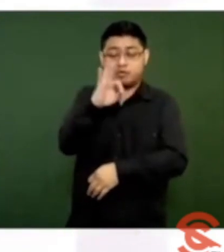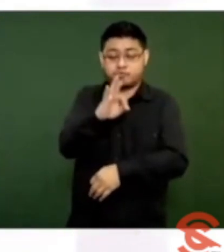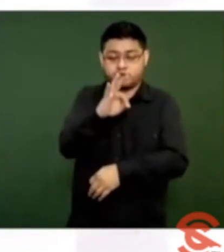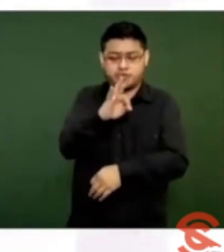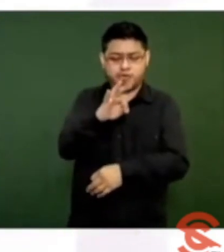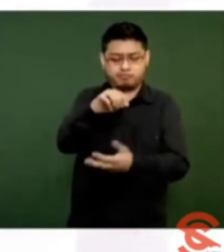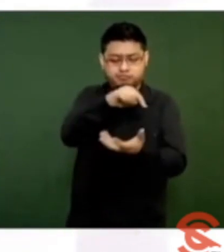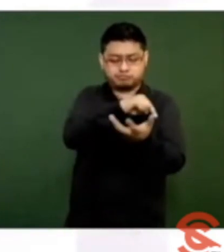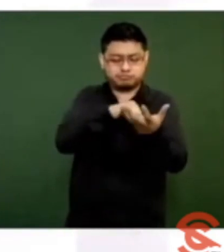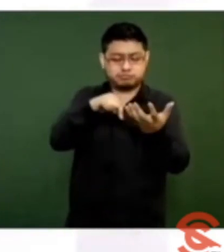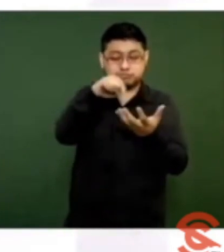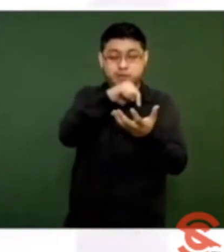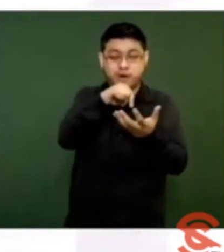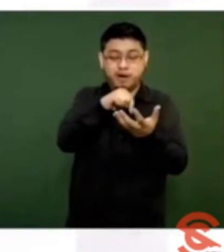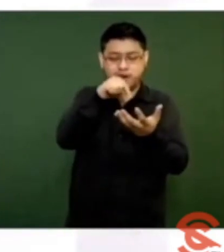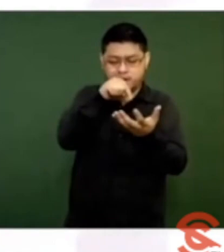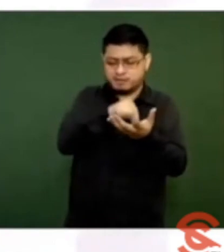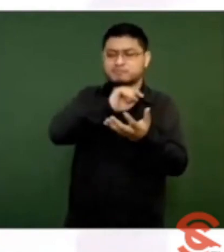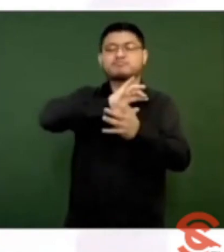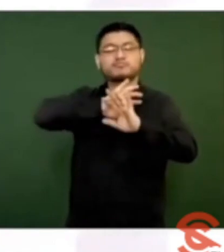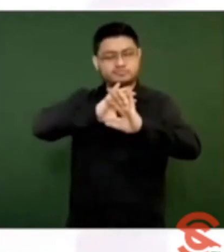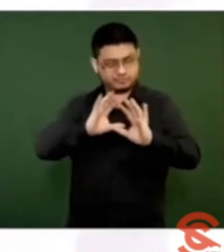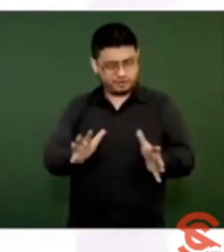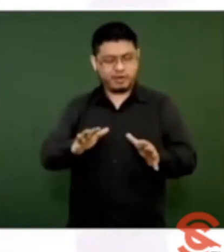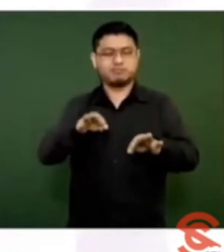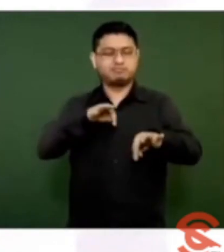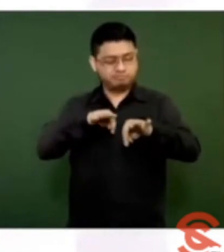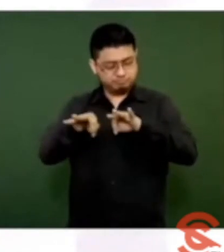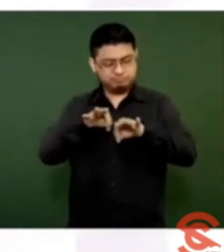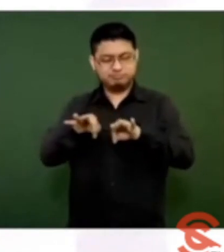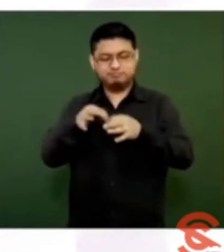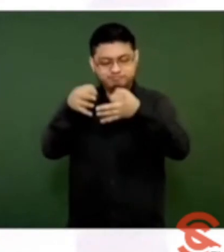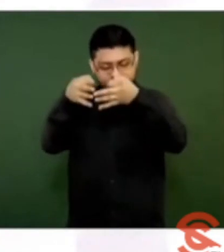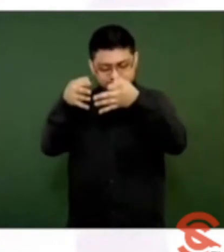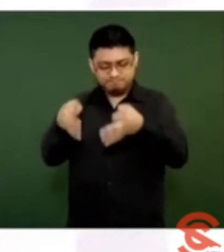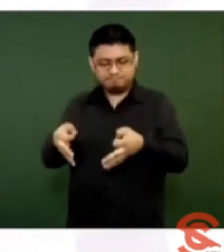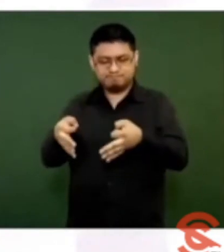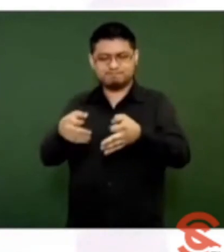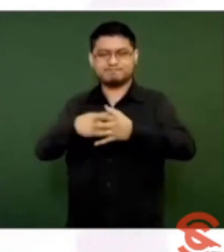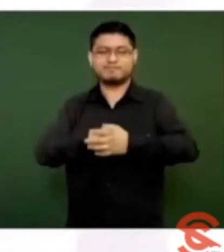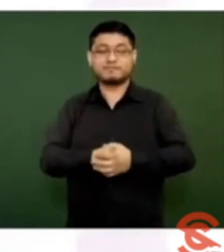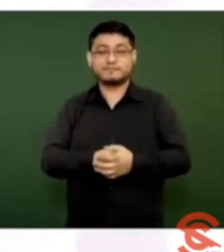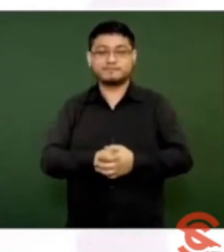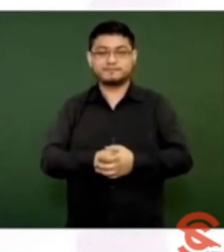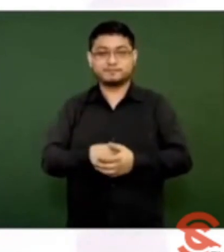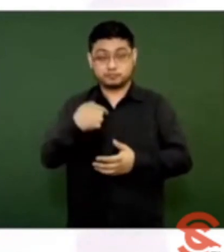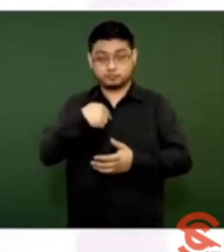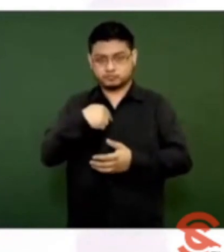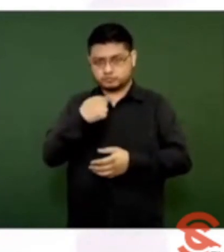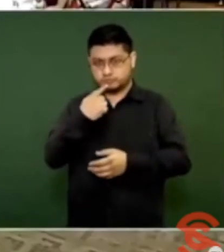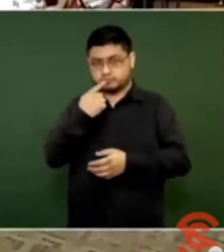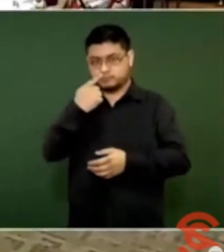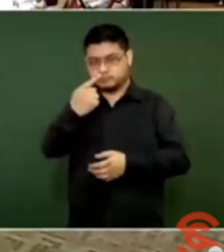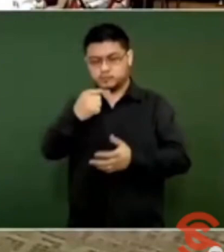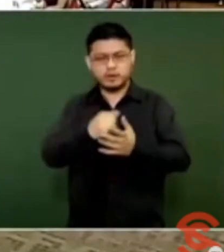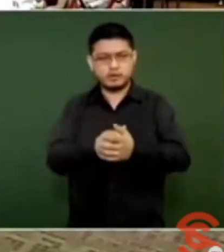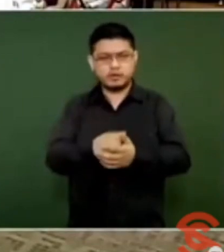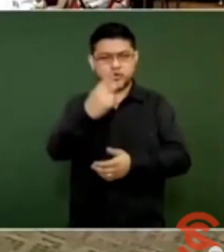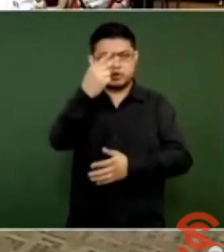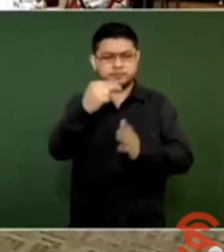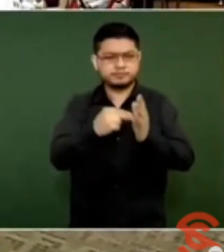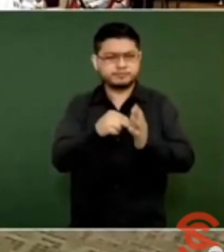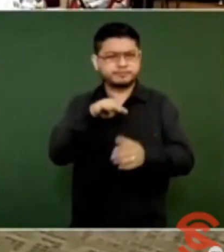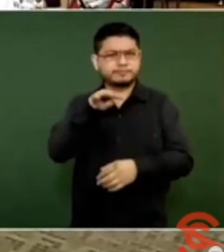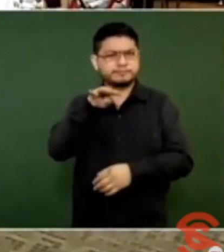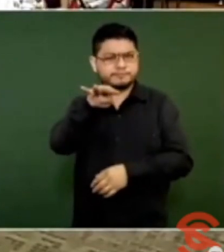han sido atendidos en el programa. Agrego que desde dos mil diecinueve,